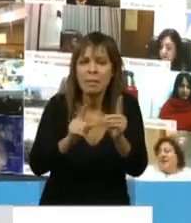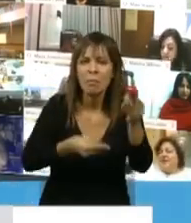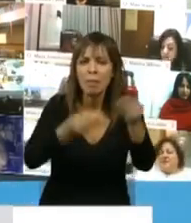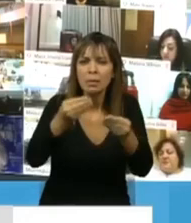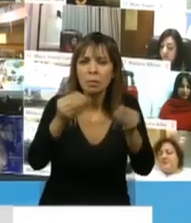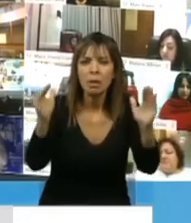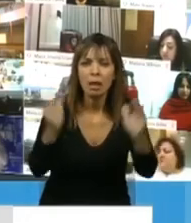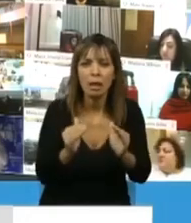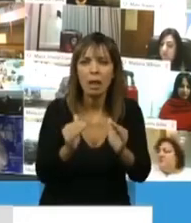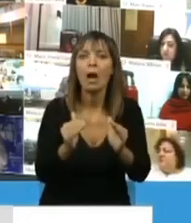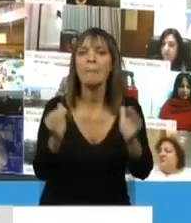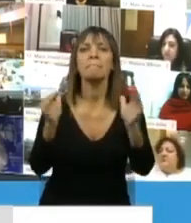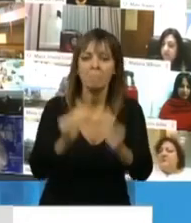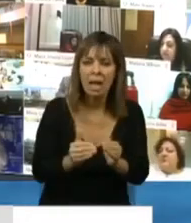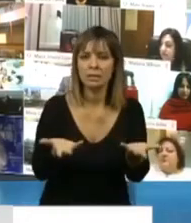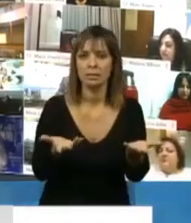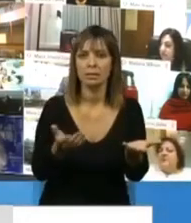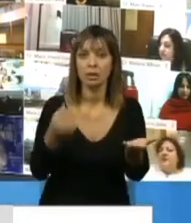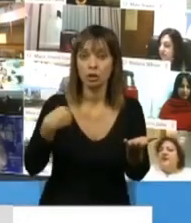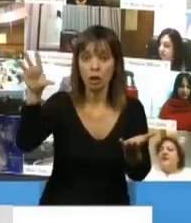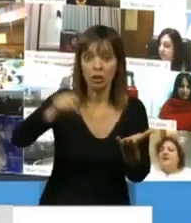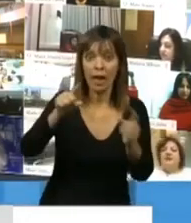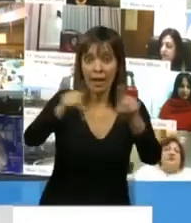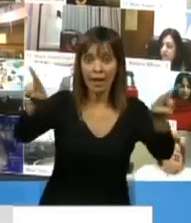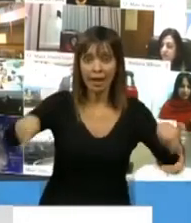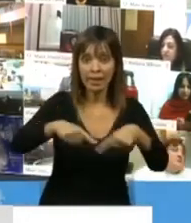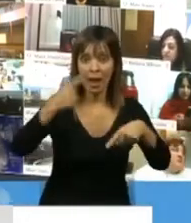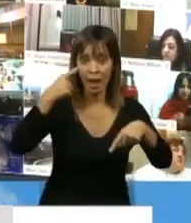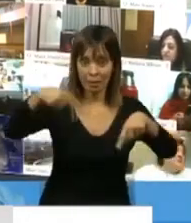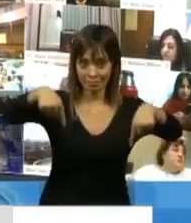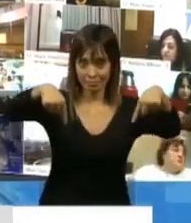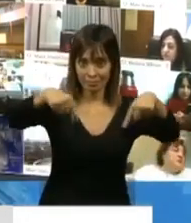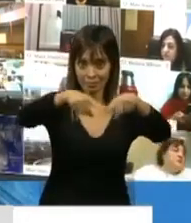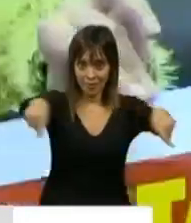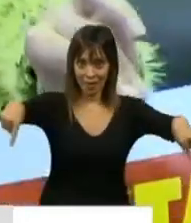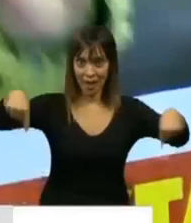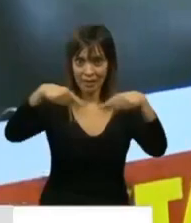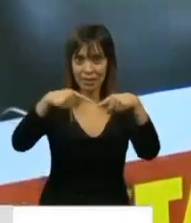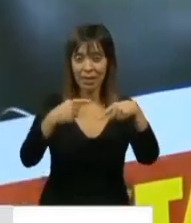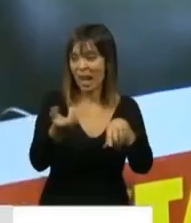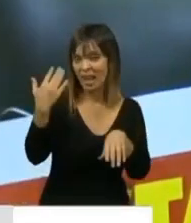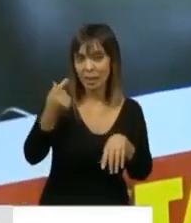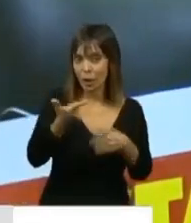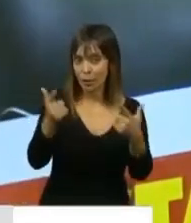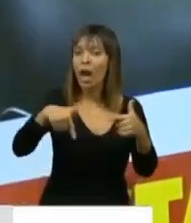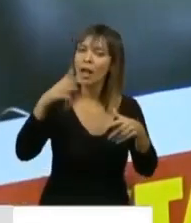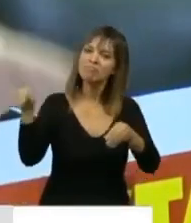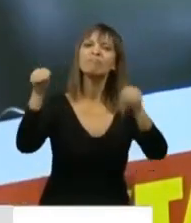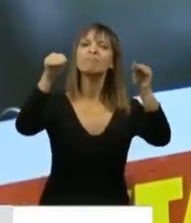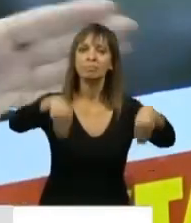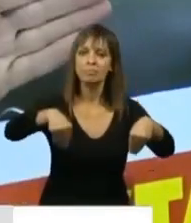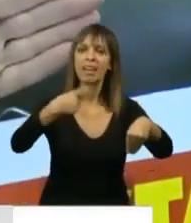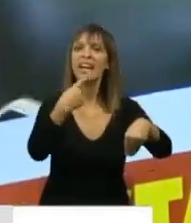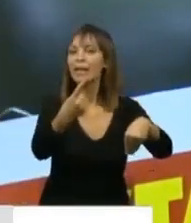prorrogado y demás. Entonces, por eso traje el cartel que tengo ahora en la banca. No lo tenía hace un rato, ahora lo traje. Dice,